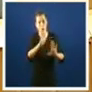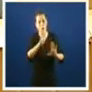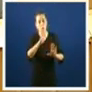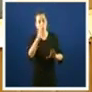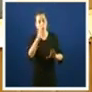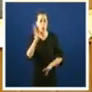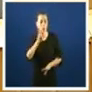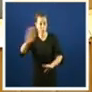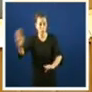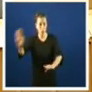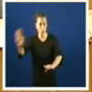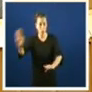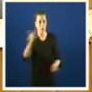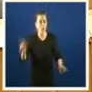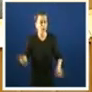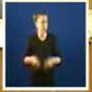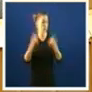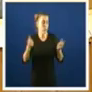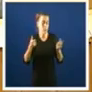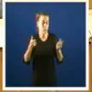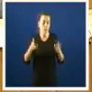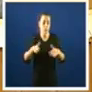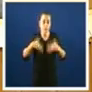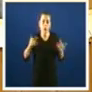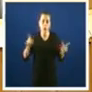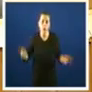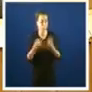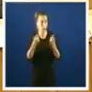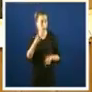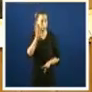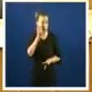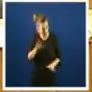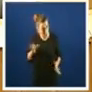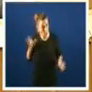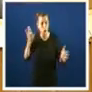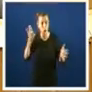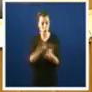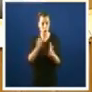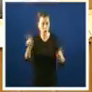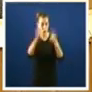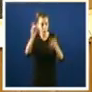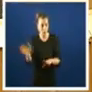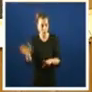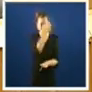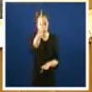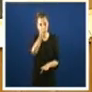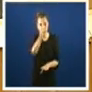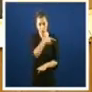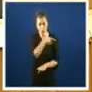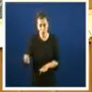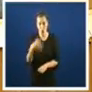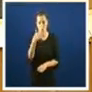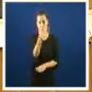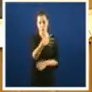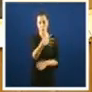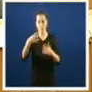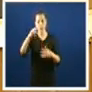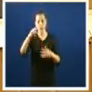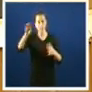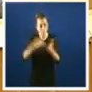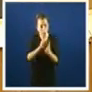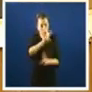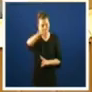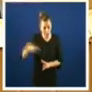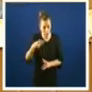É non é indiferente Os delitos cometeunos E os 51.000 euros Pegaronse o bolsillo do